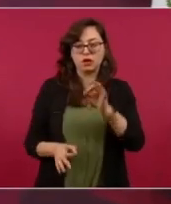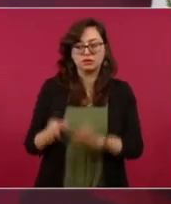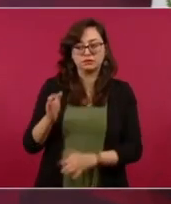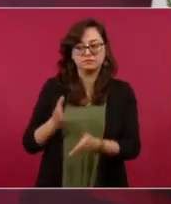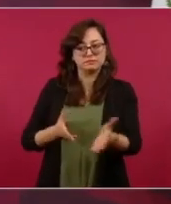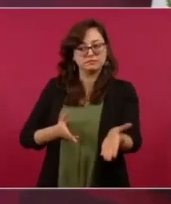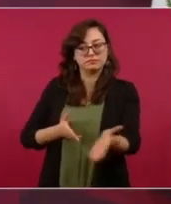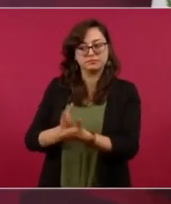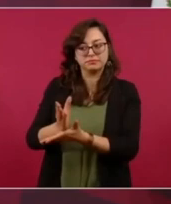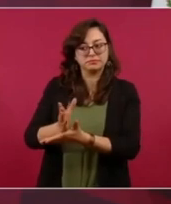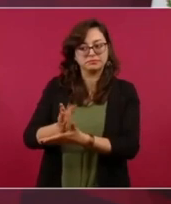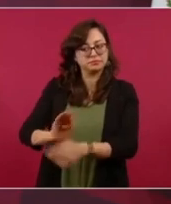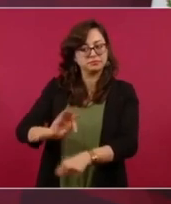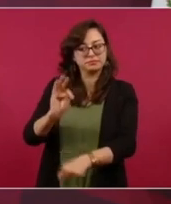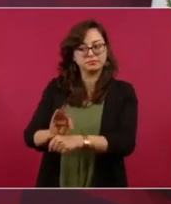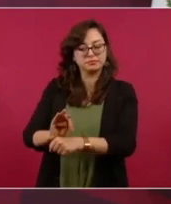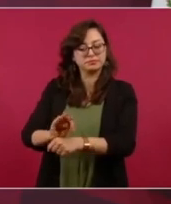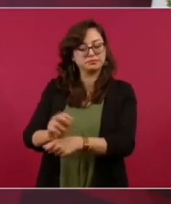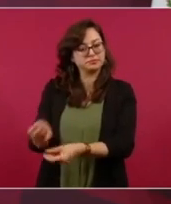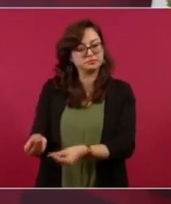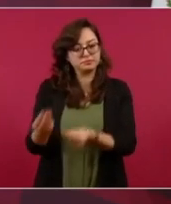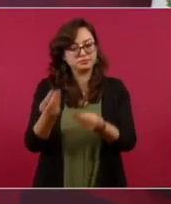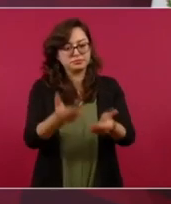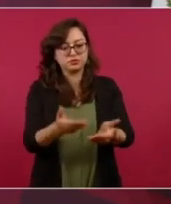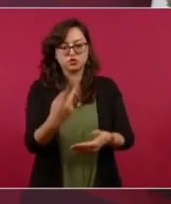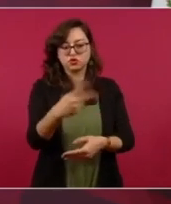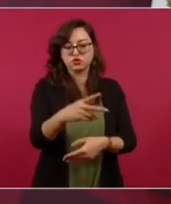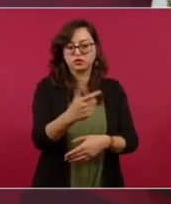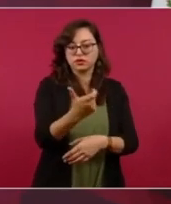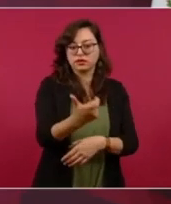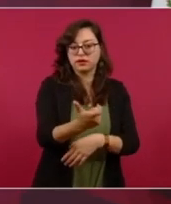una profunda reforma,